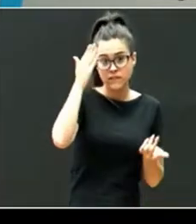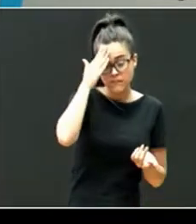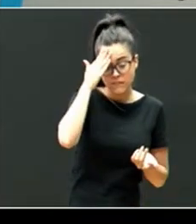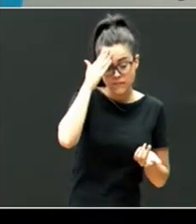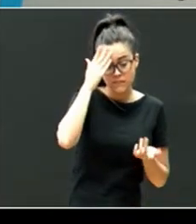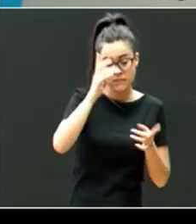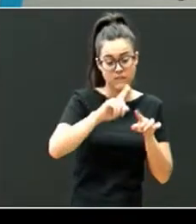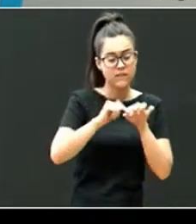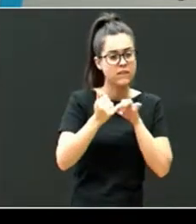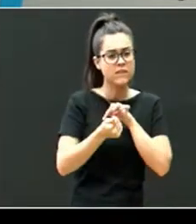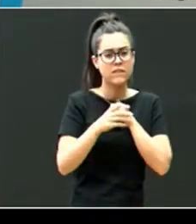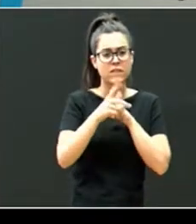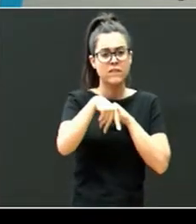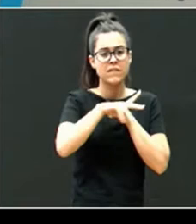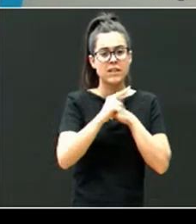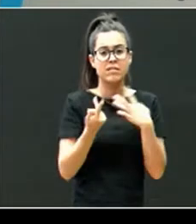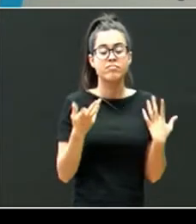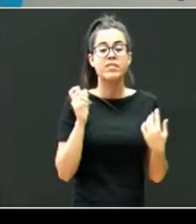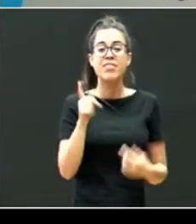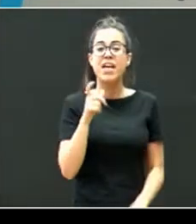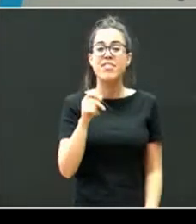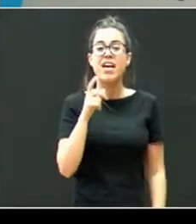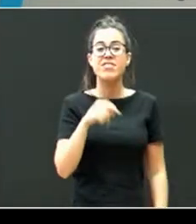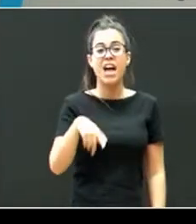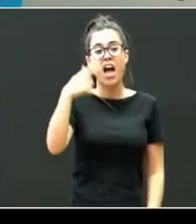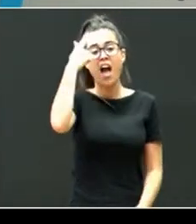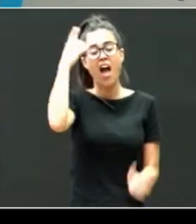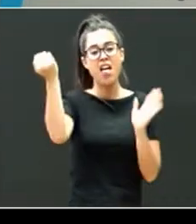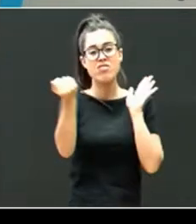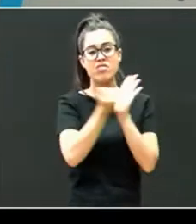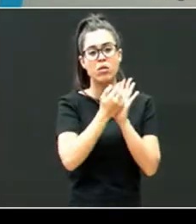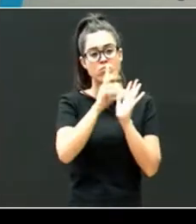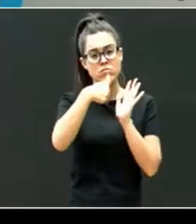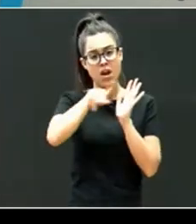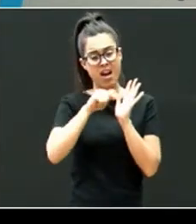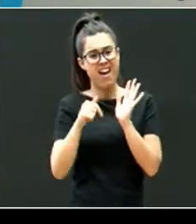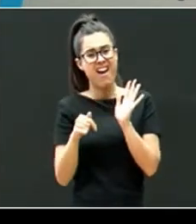muchas veces vienen asociados a experiencias traumáticas tempranas graves,